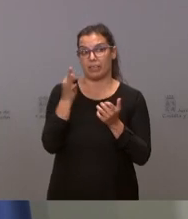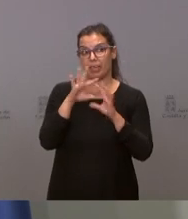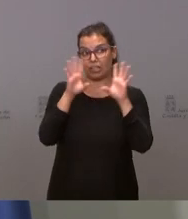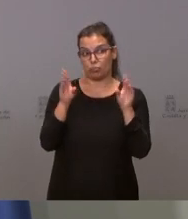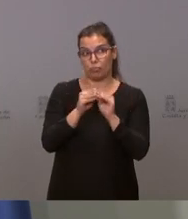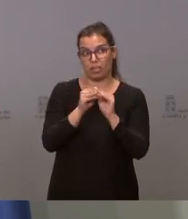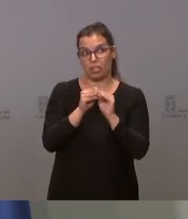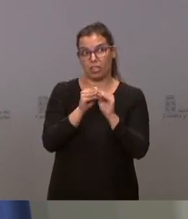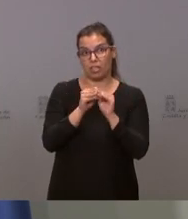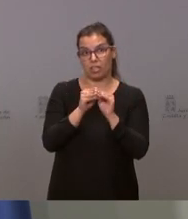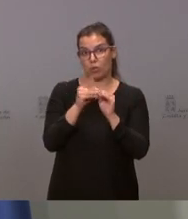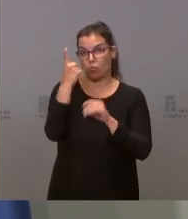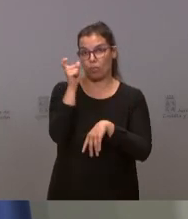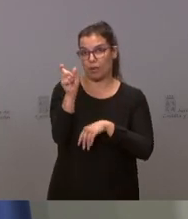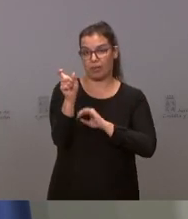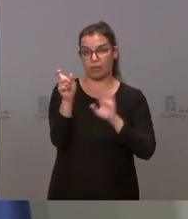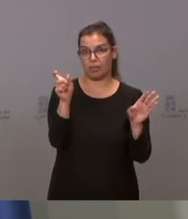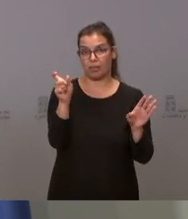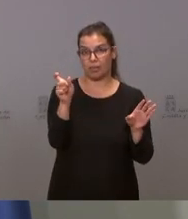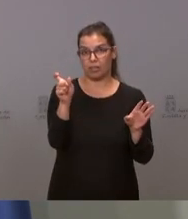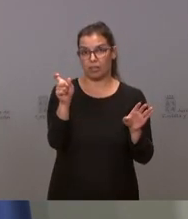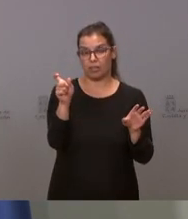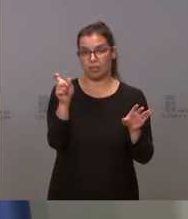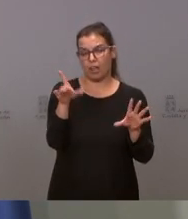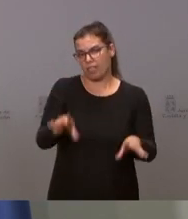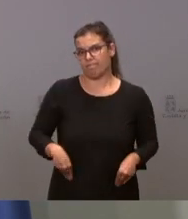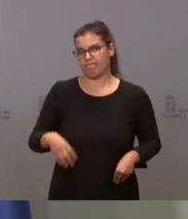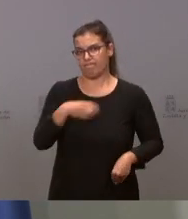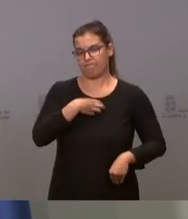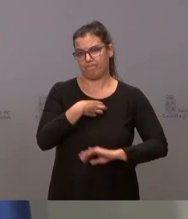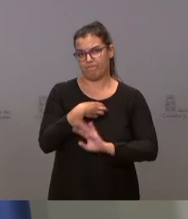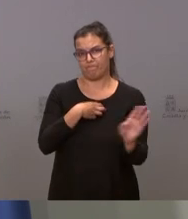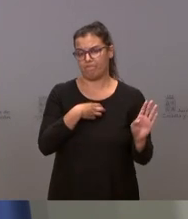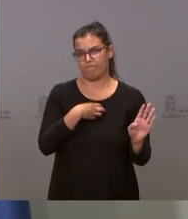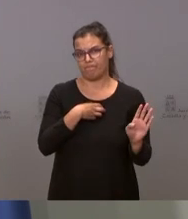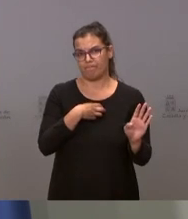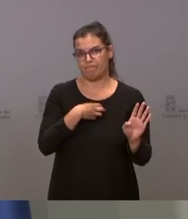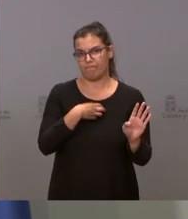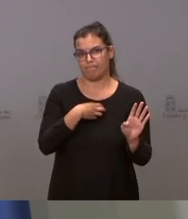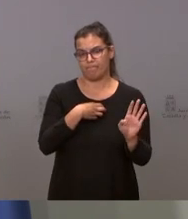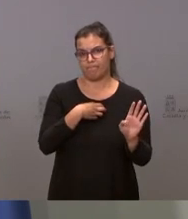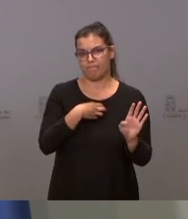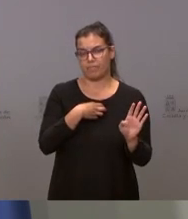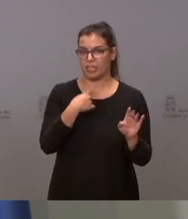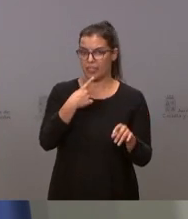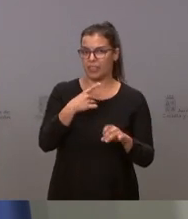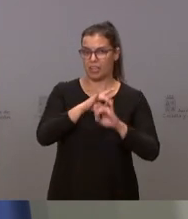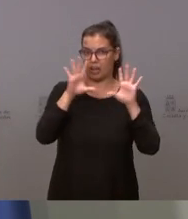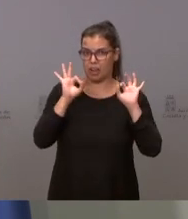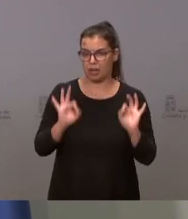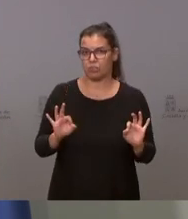con una sola palabra, que es inadmisible. De ninguna manera, y esto quiero dejarlo claro,